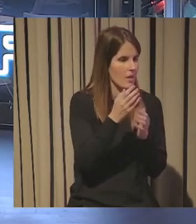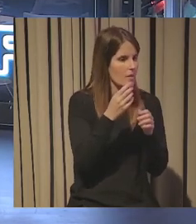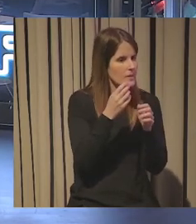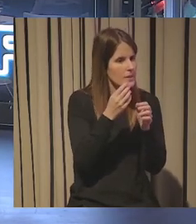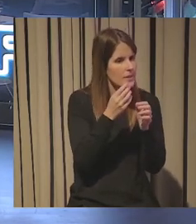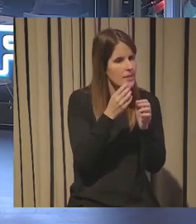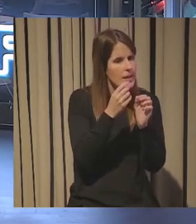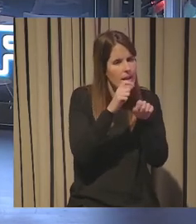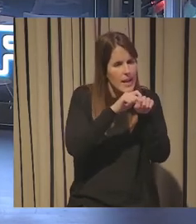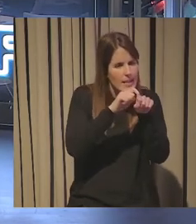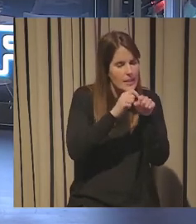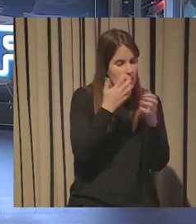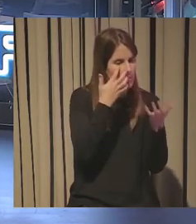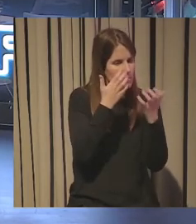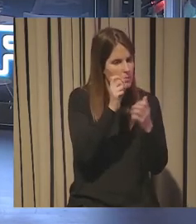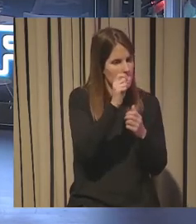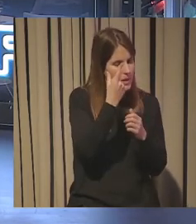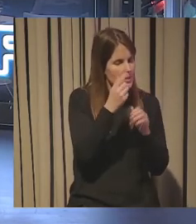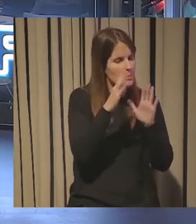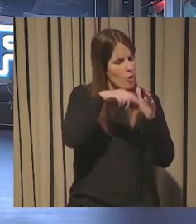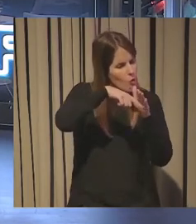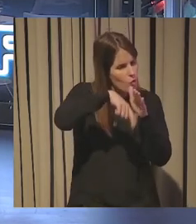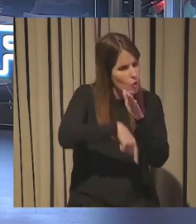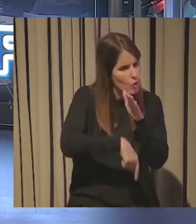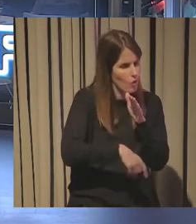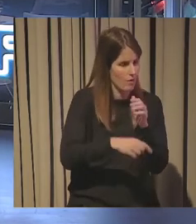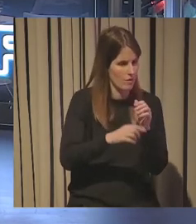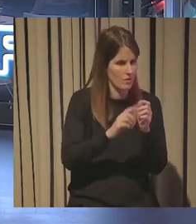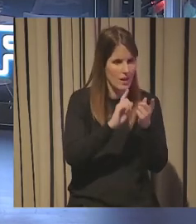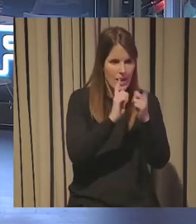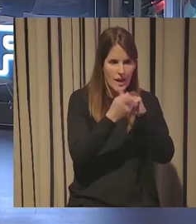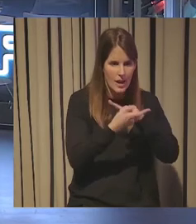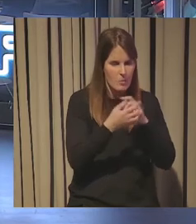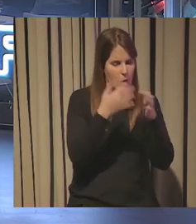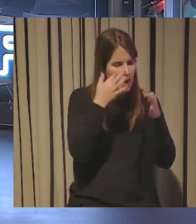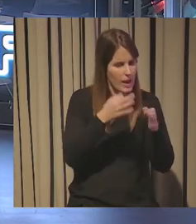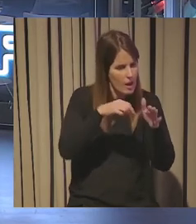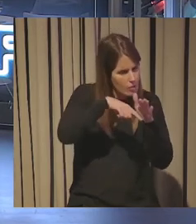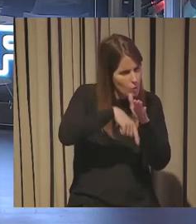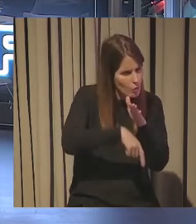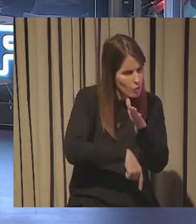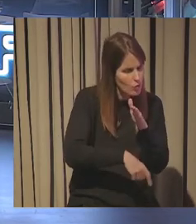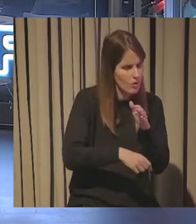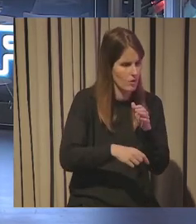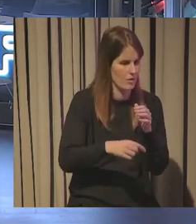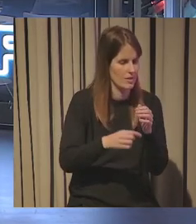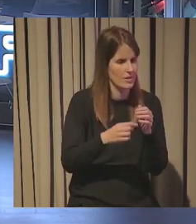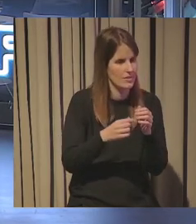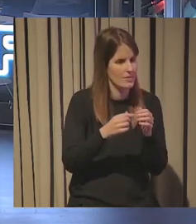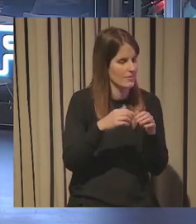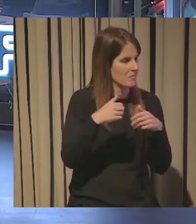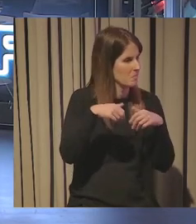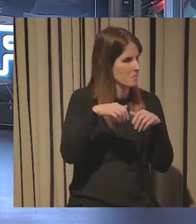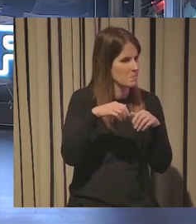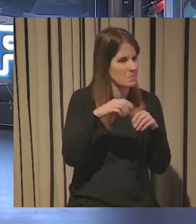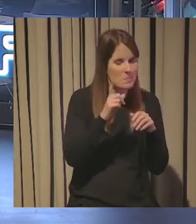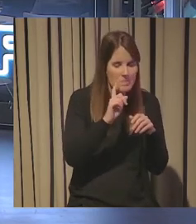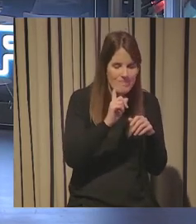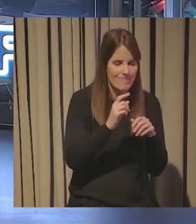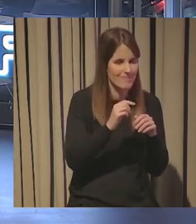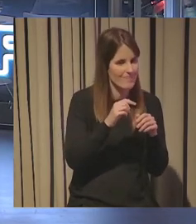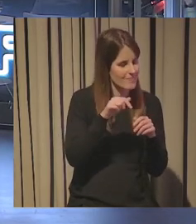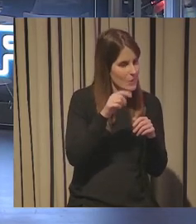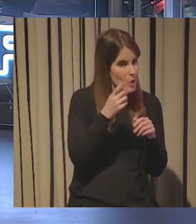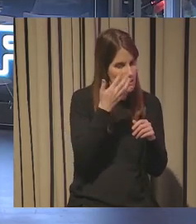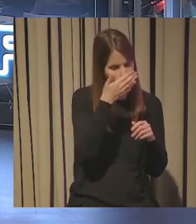y no andar en lo que hay detrás del cambio o sea que no nos quedemos solo en unirnos al hype sino ir al